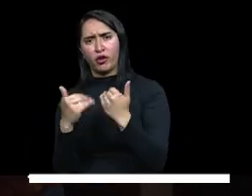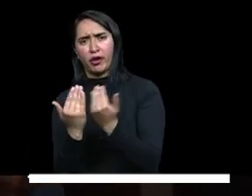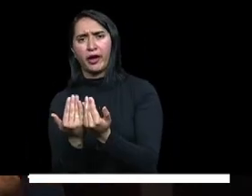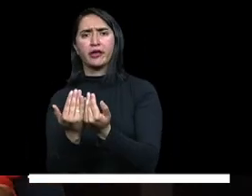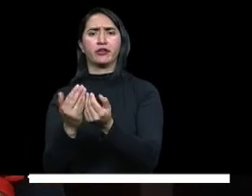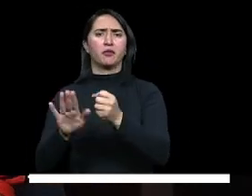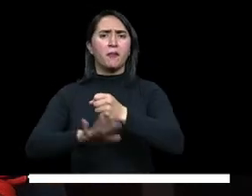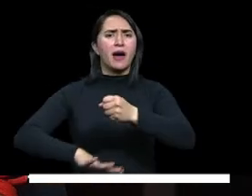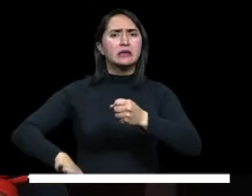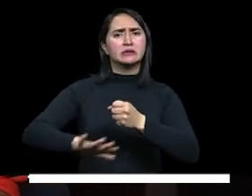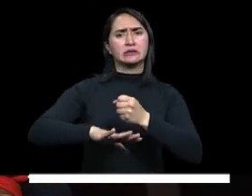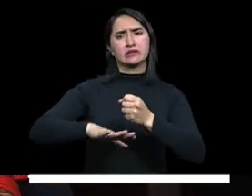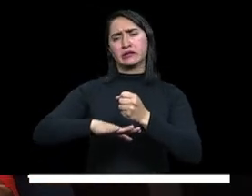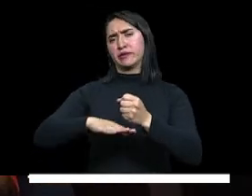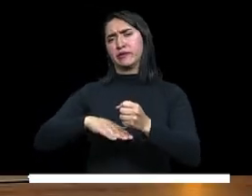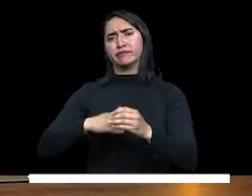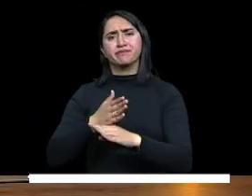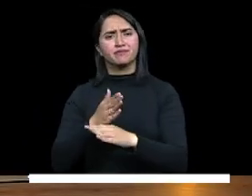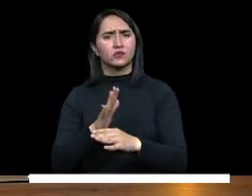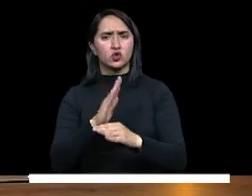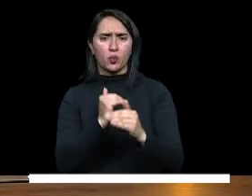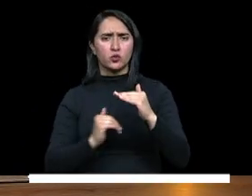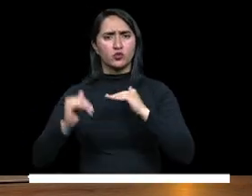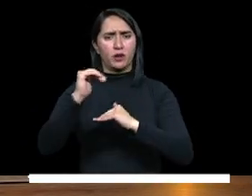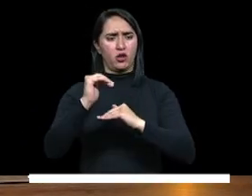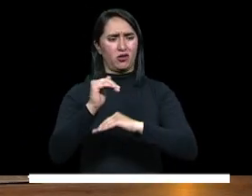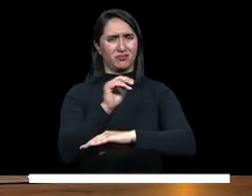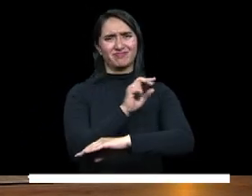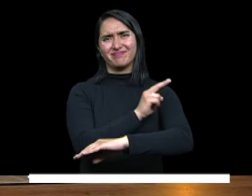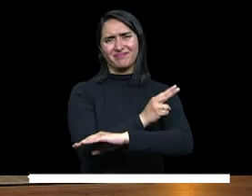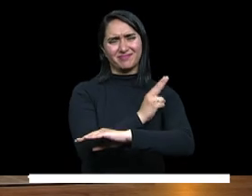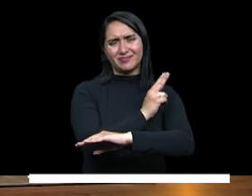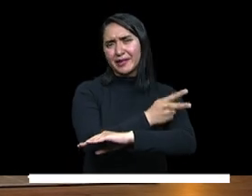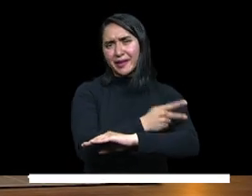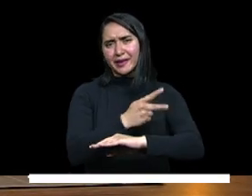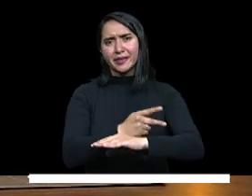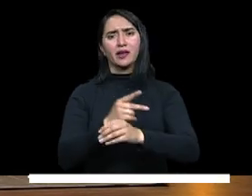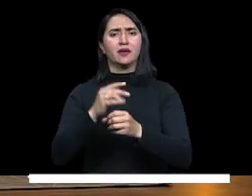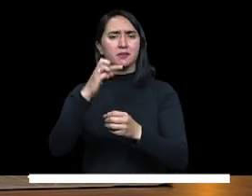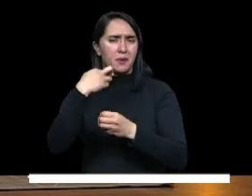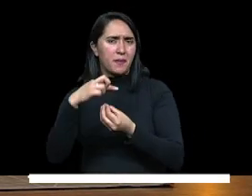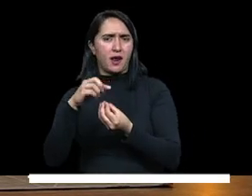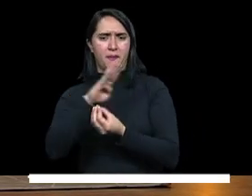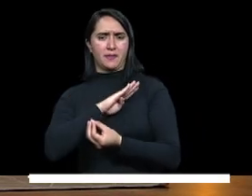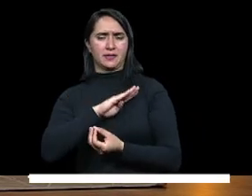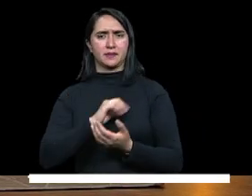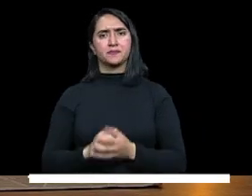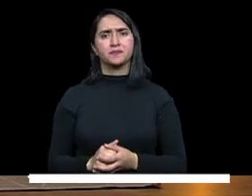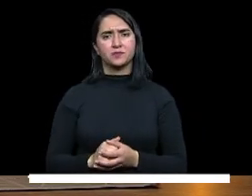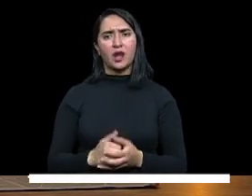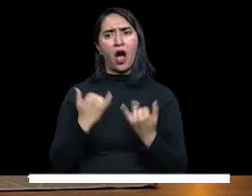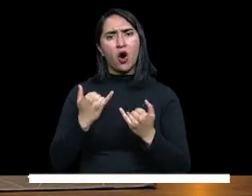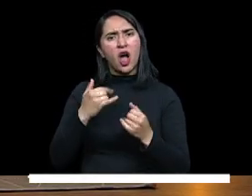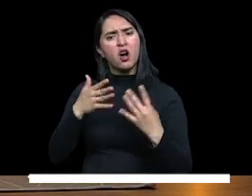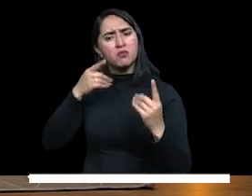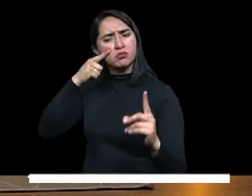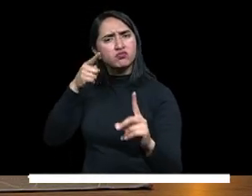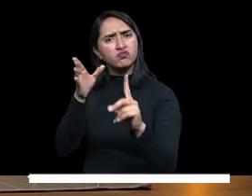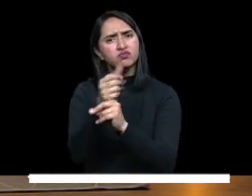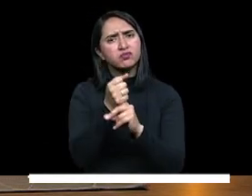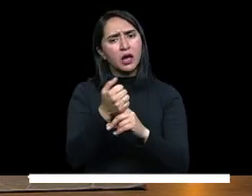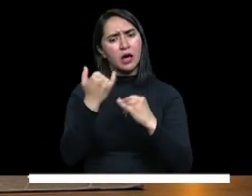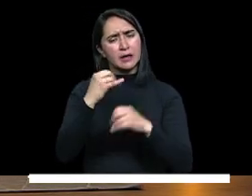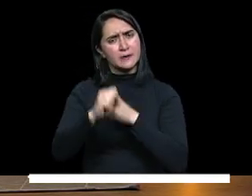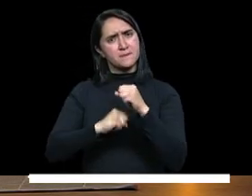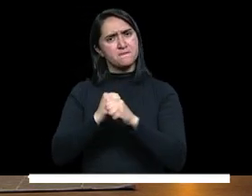Ministra, hablemos de este plan. ¿En qué consiste? ¿Cuáles son los logros alcanzados hasta este momento, este año en el